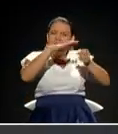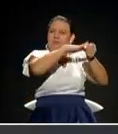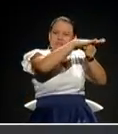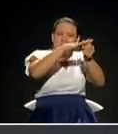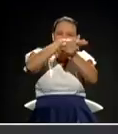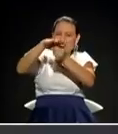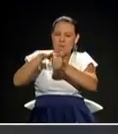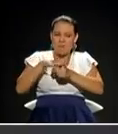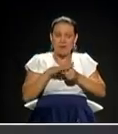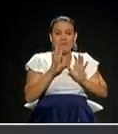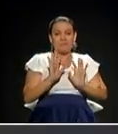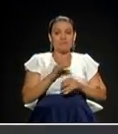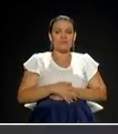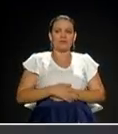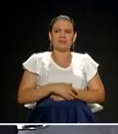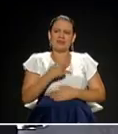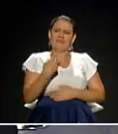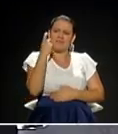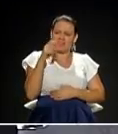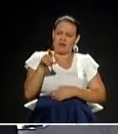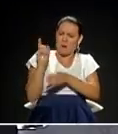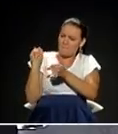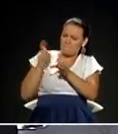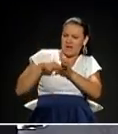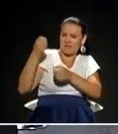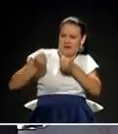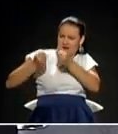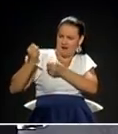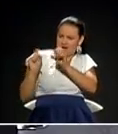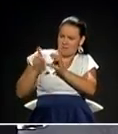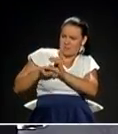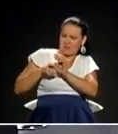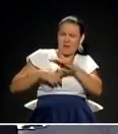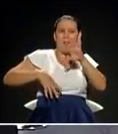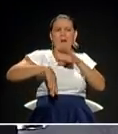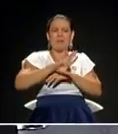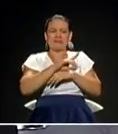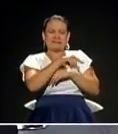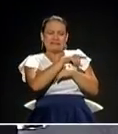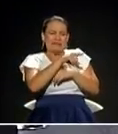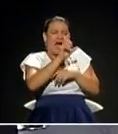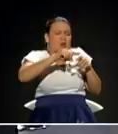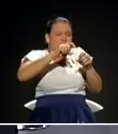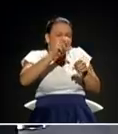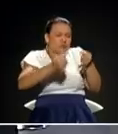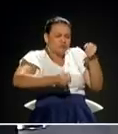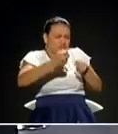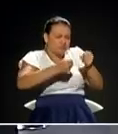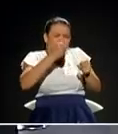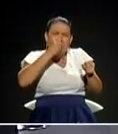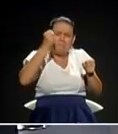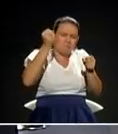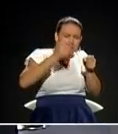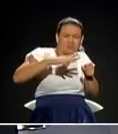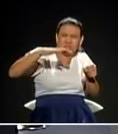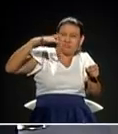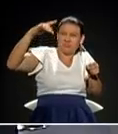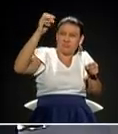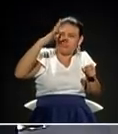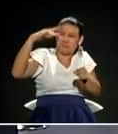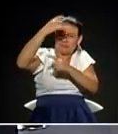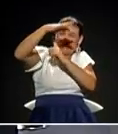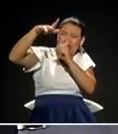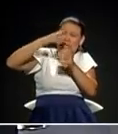restricciones a vehículos de combustión, priorizando la circulación de aquellos con cero emisiones. ¿Cómo abordará usted este tema y qué medidas aplicará